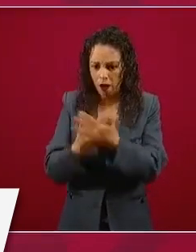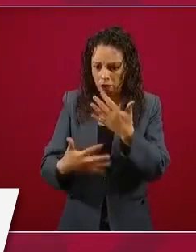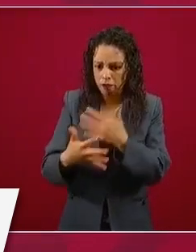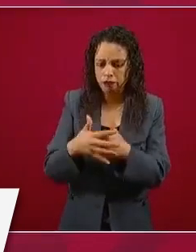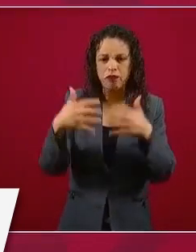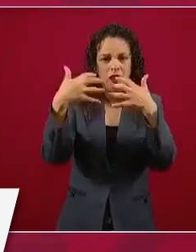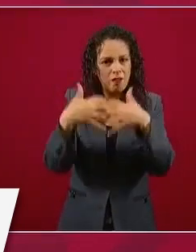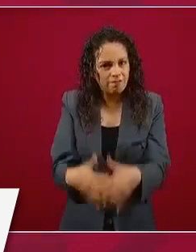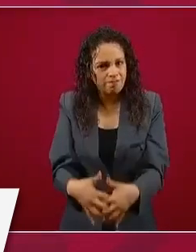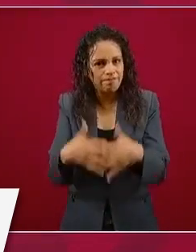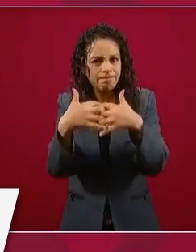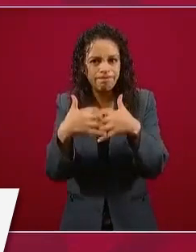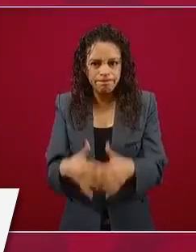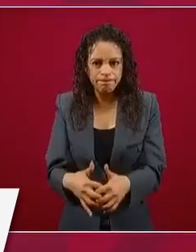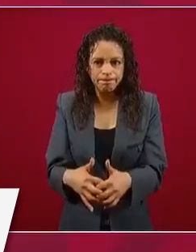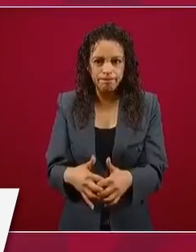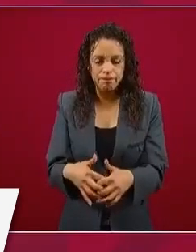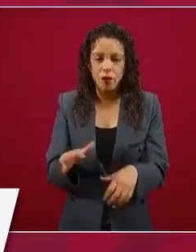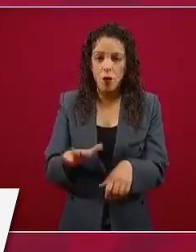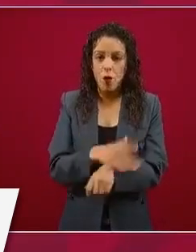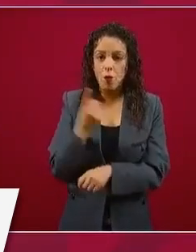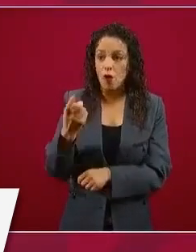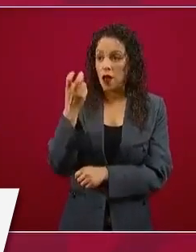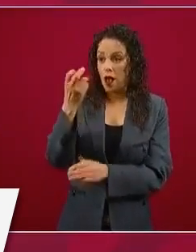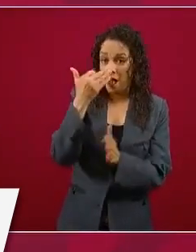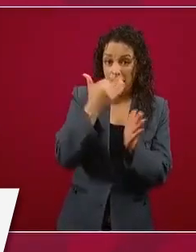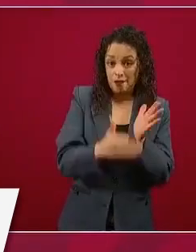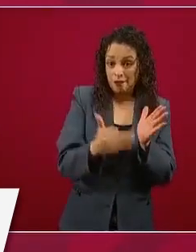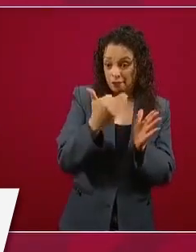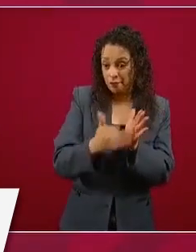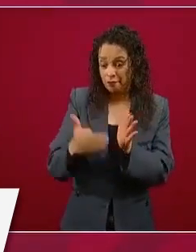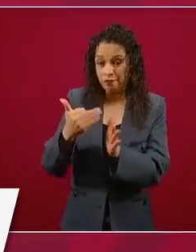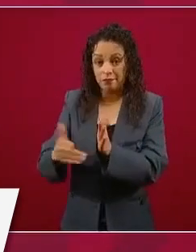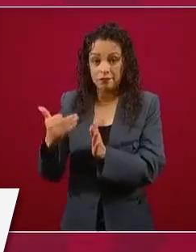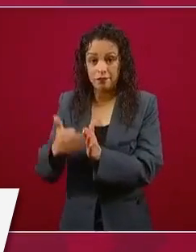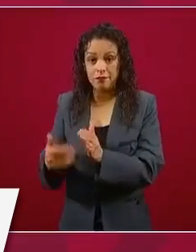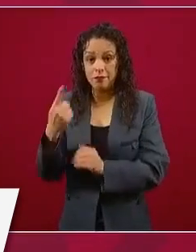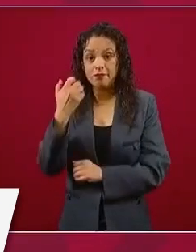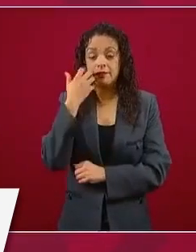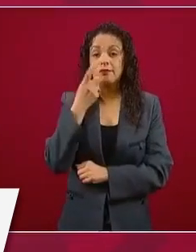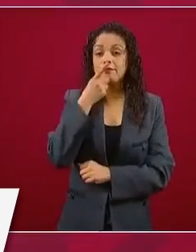déficit significa salida de divisas,